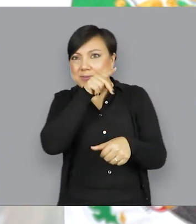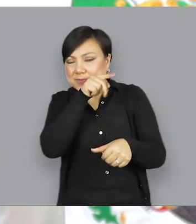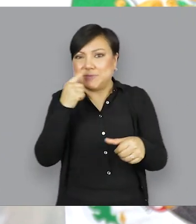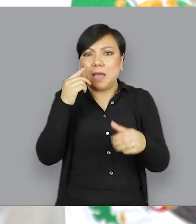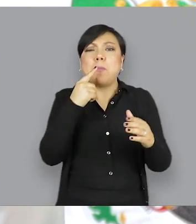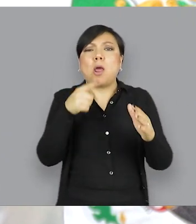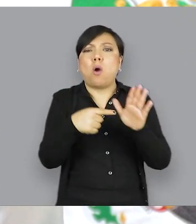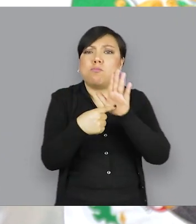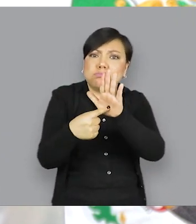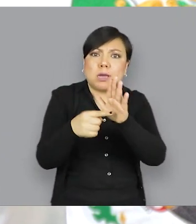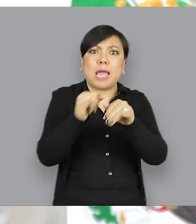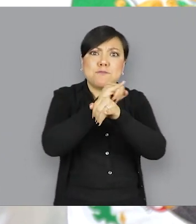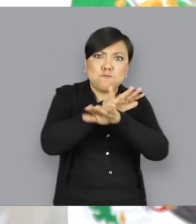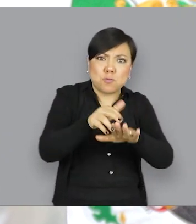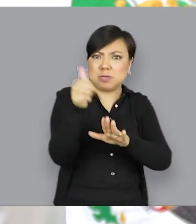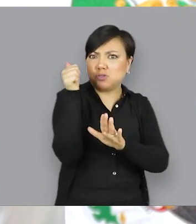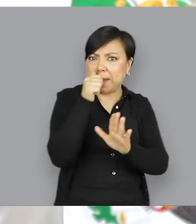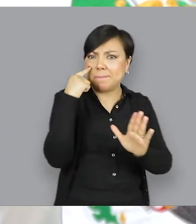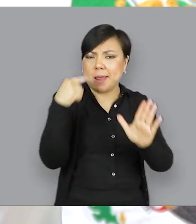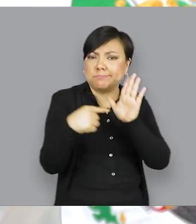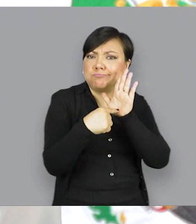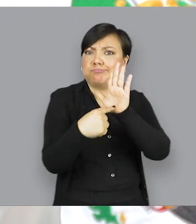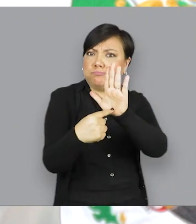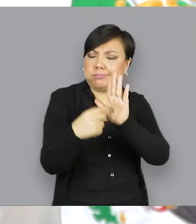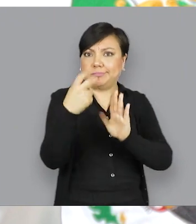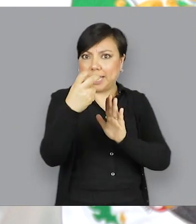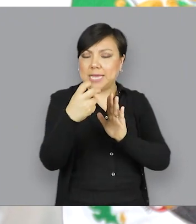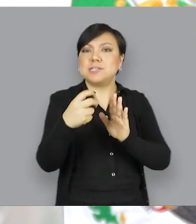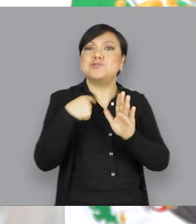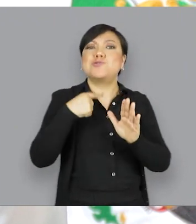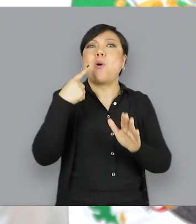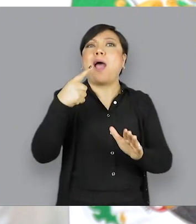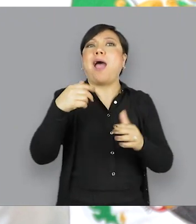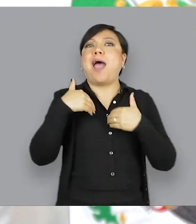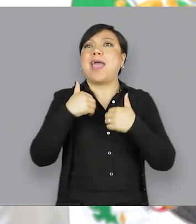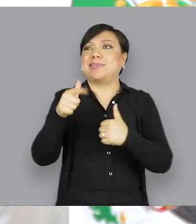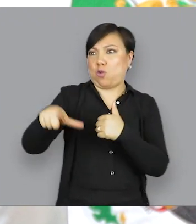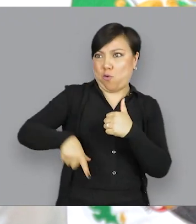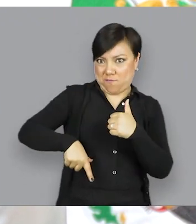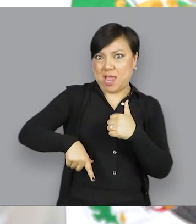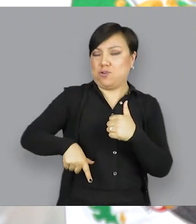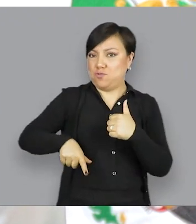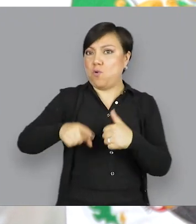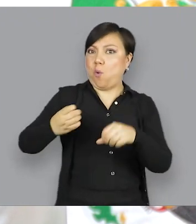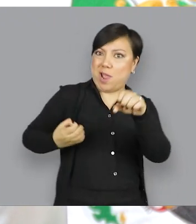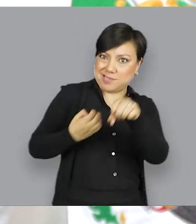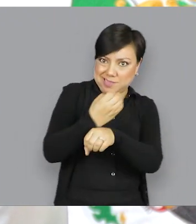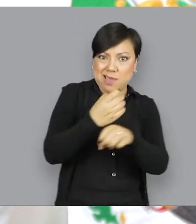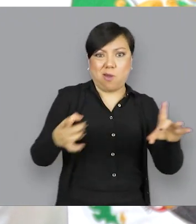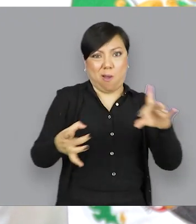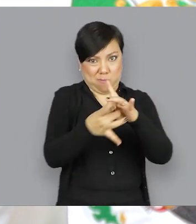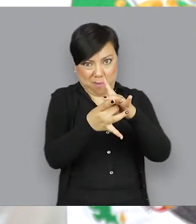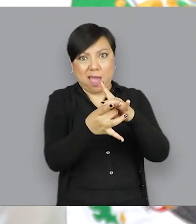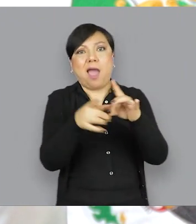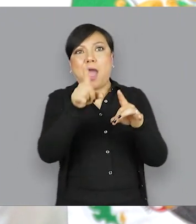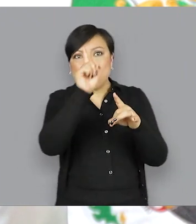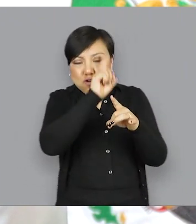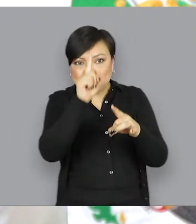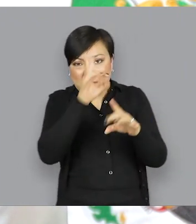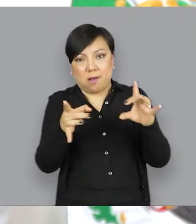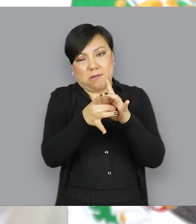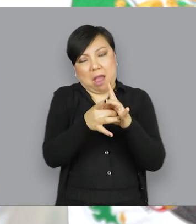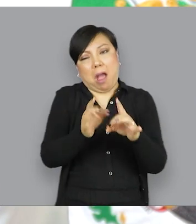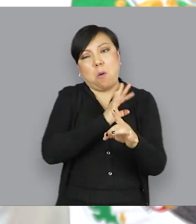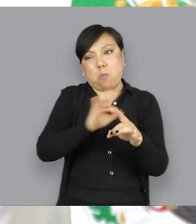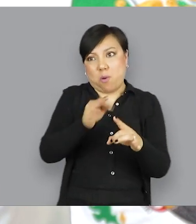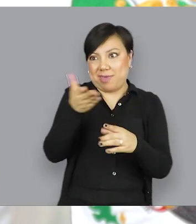otro, pero si tienes muy presentes estos datos y teniendo visibilidad, te darás cuenta de que las medidas aplicadas por gobierno del estado tienen sustento.